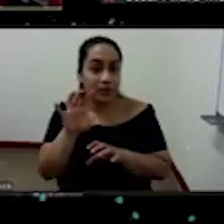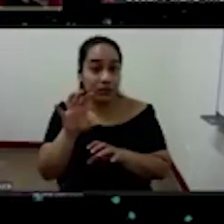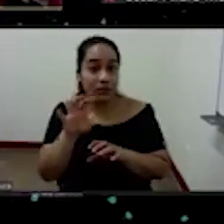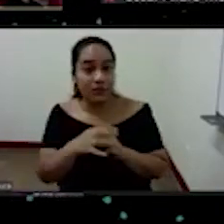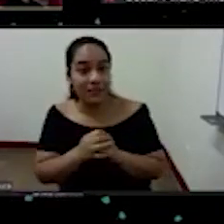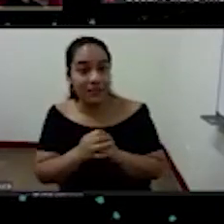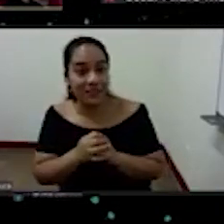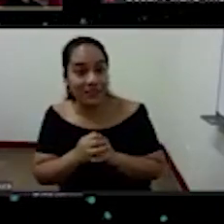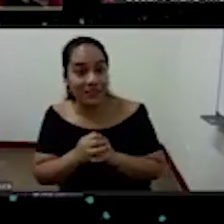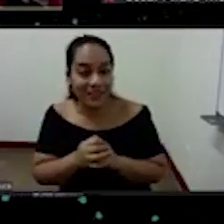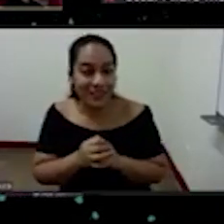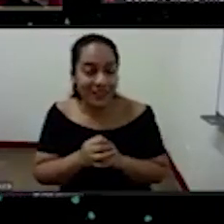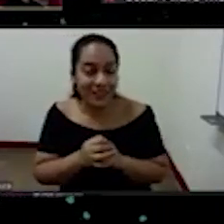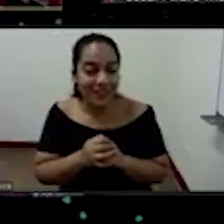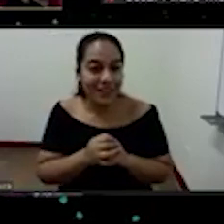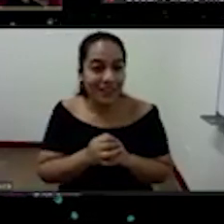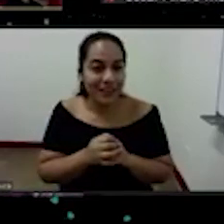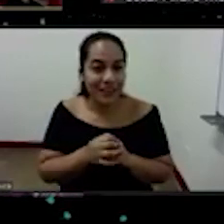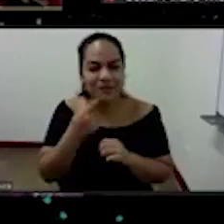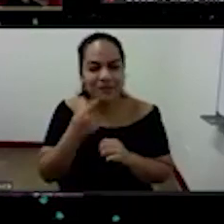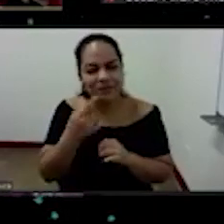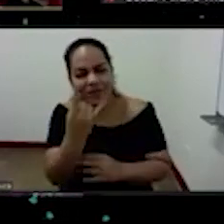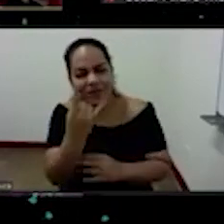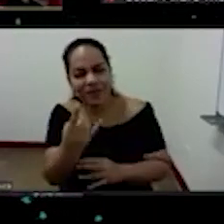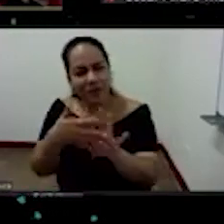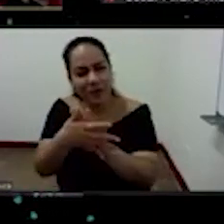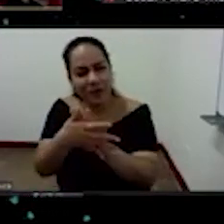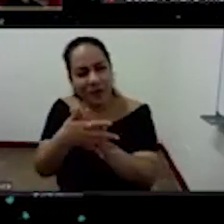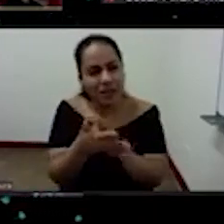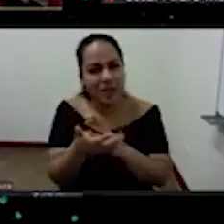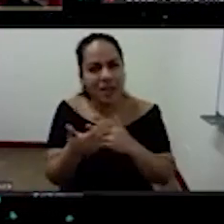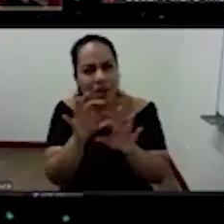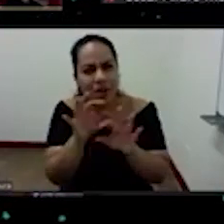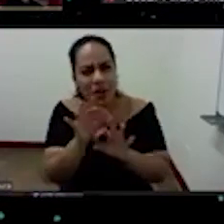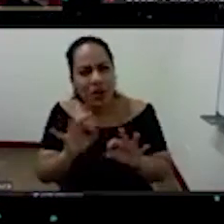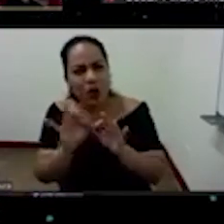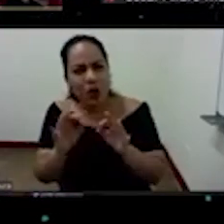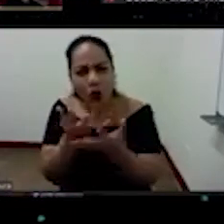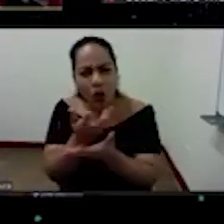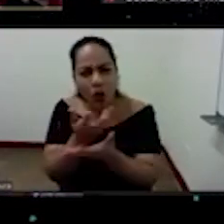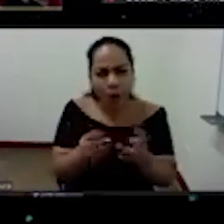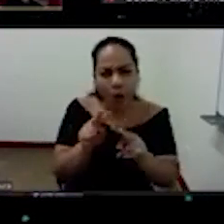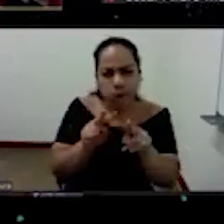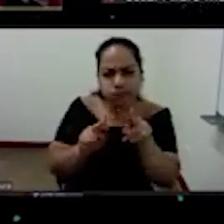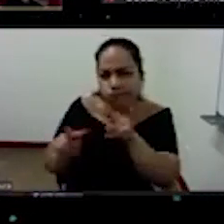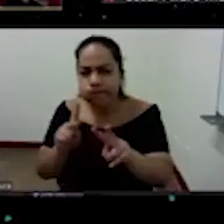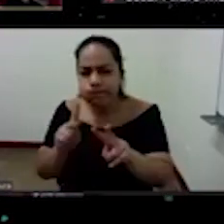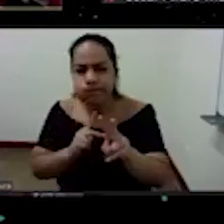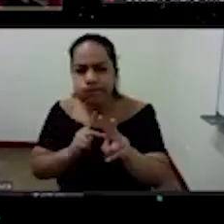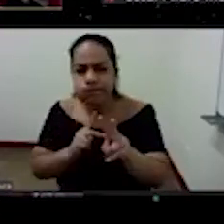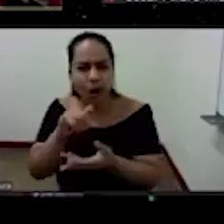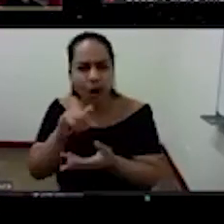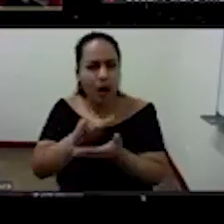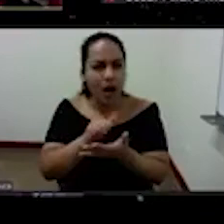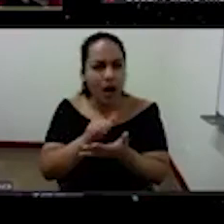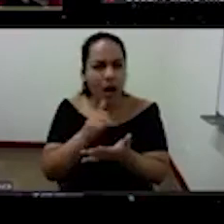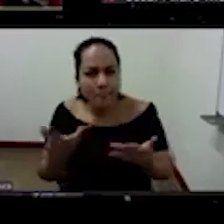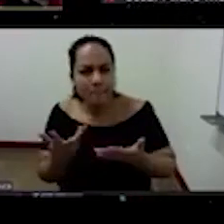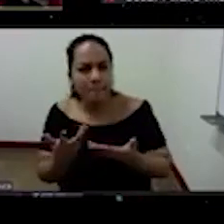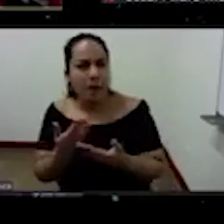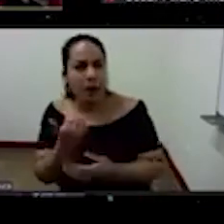lo que es interesante es que Guattari ha dicho cosas muy similares cuando ha ido en Japón